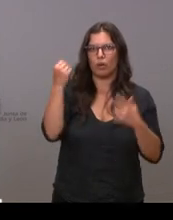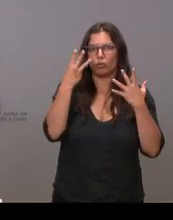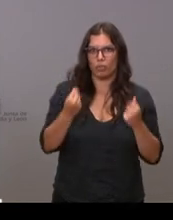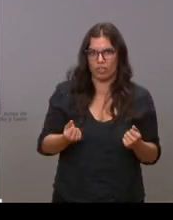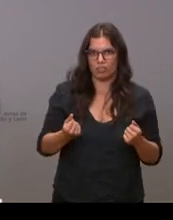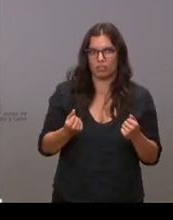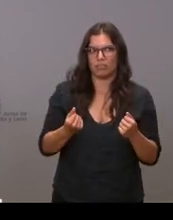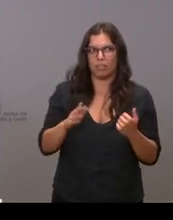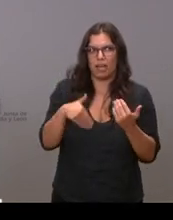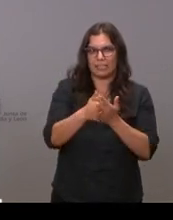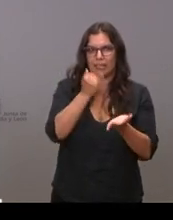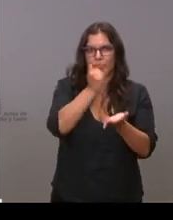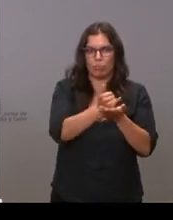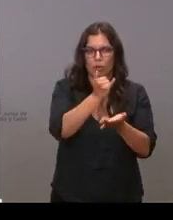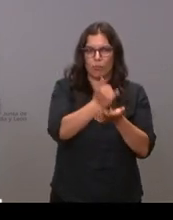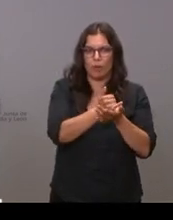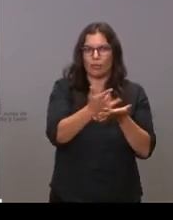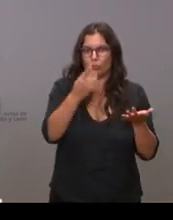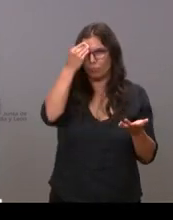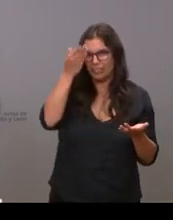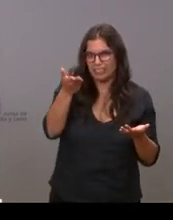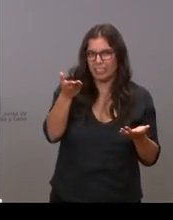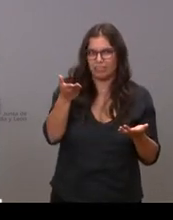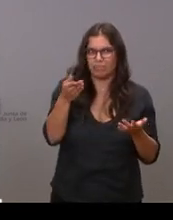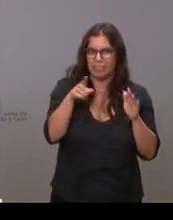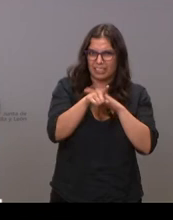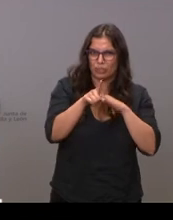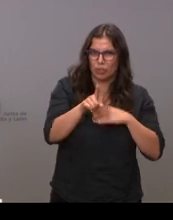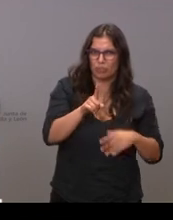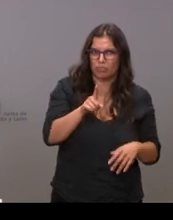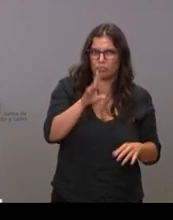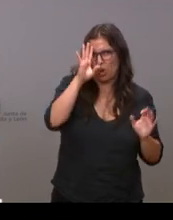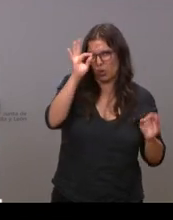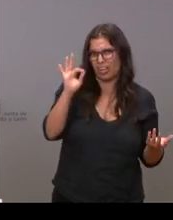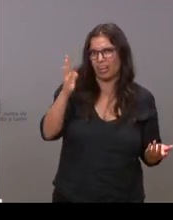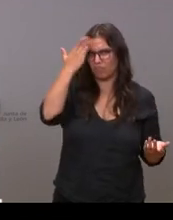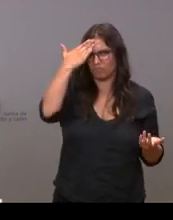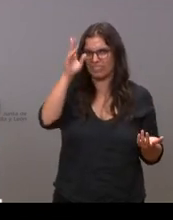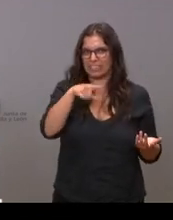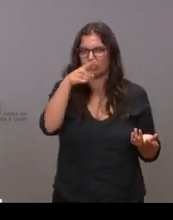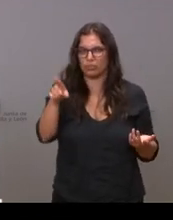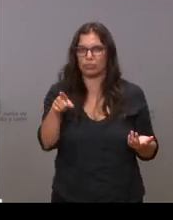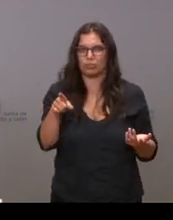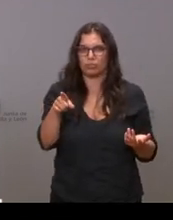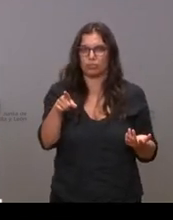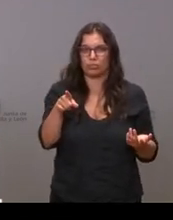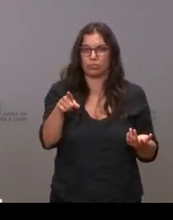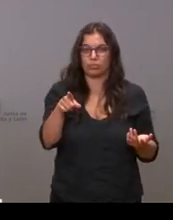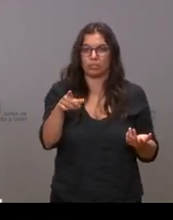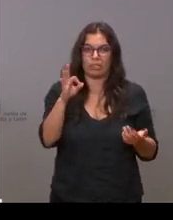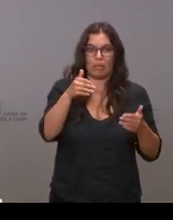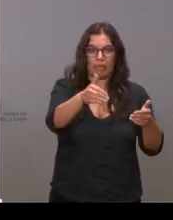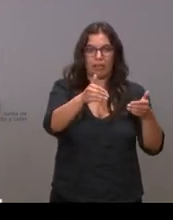realizarse las primeras de ellas se considera que esos esos plazos son razonables y pueden ayudar o deben acortarse